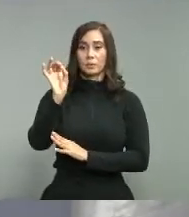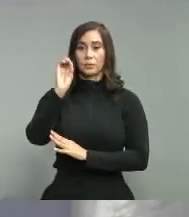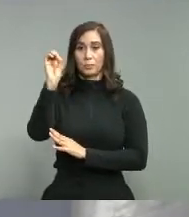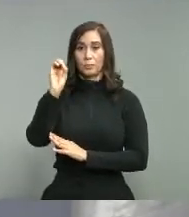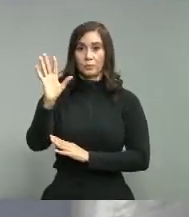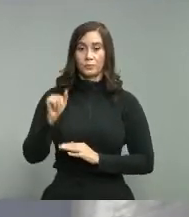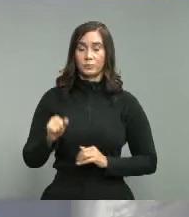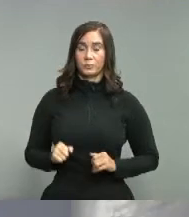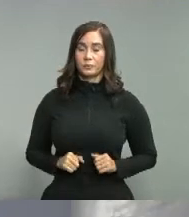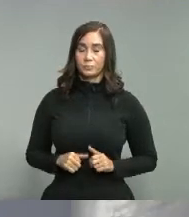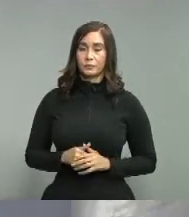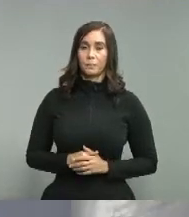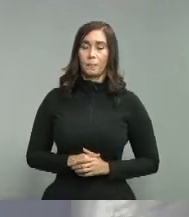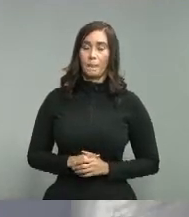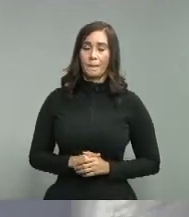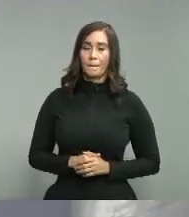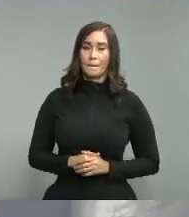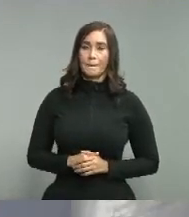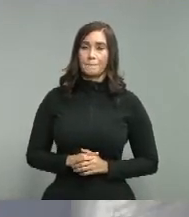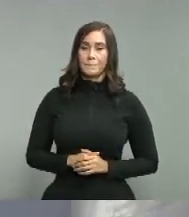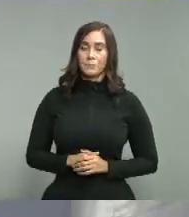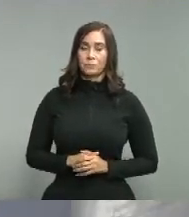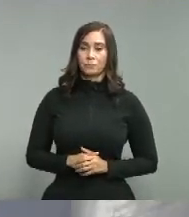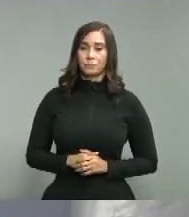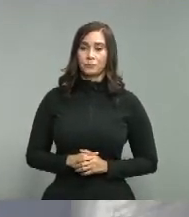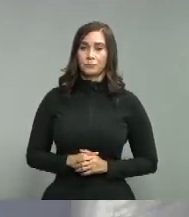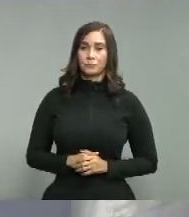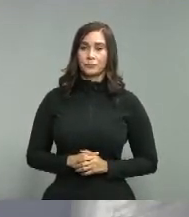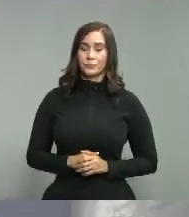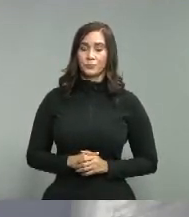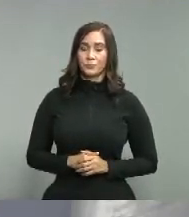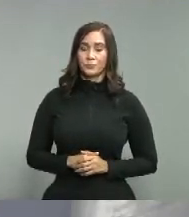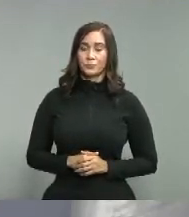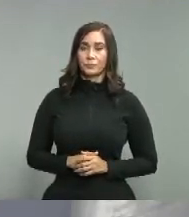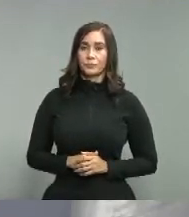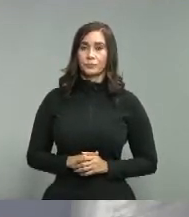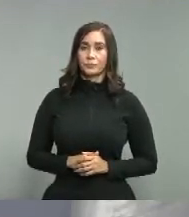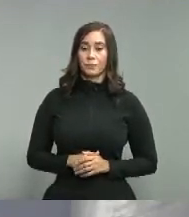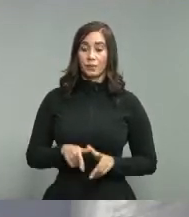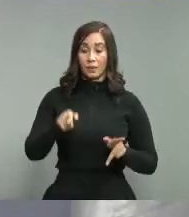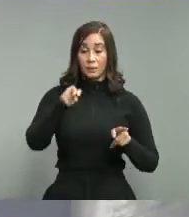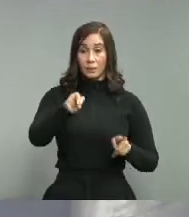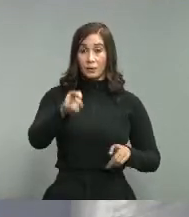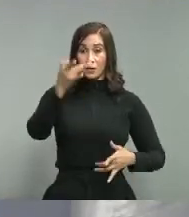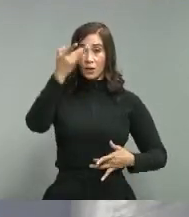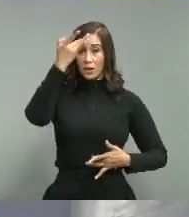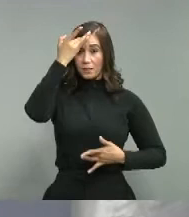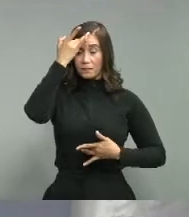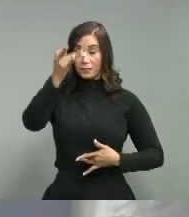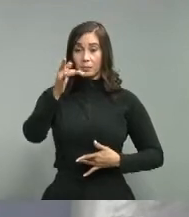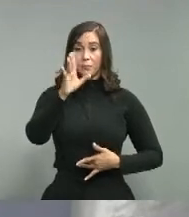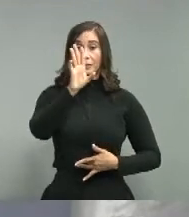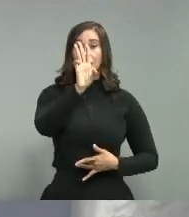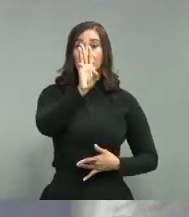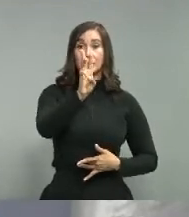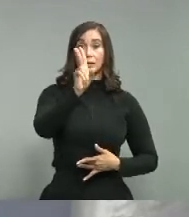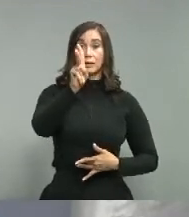de ellos 62 están bajo ventilación.